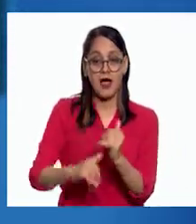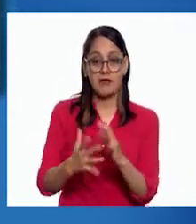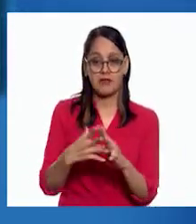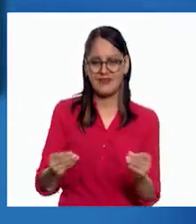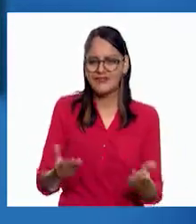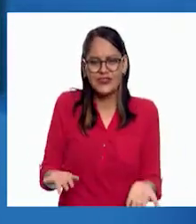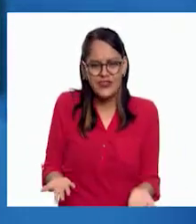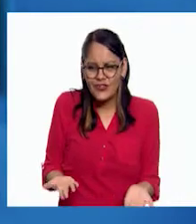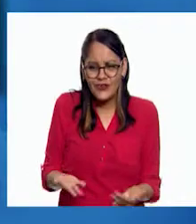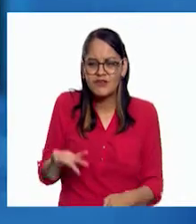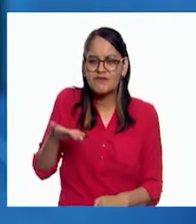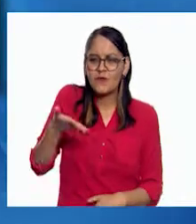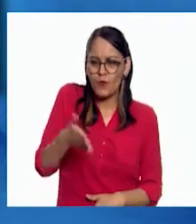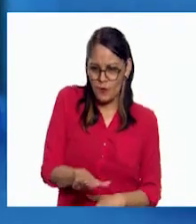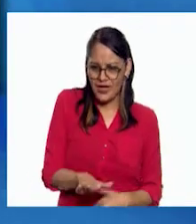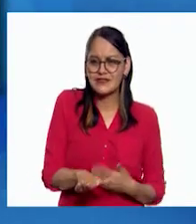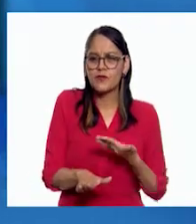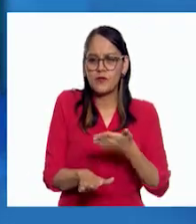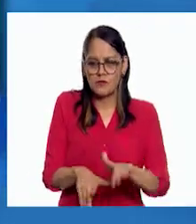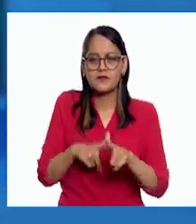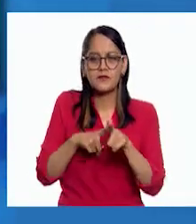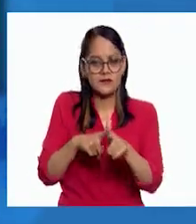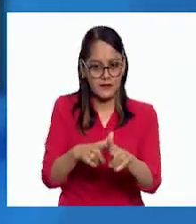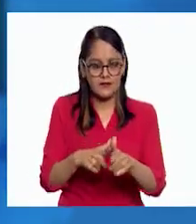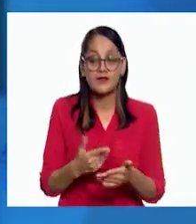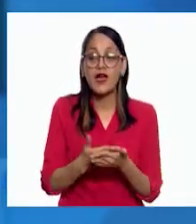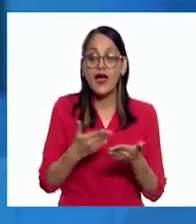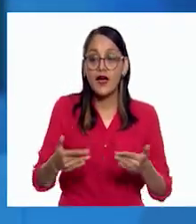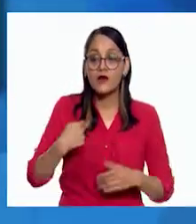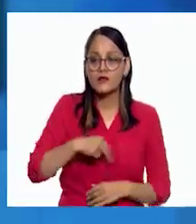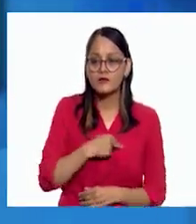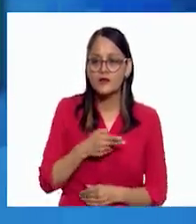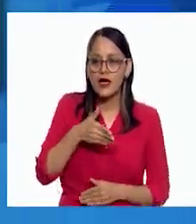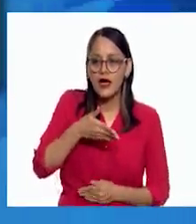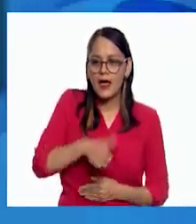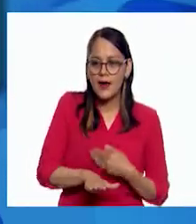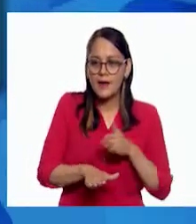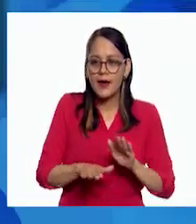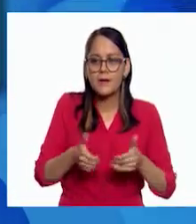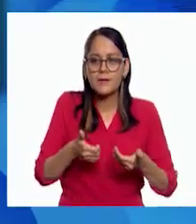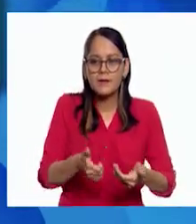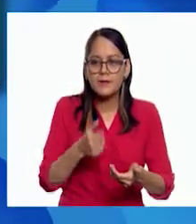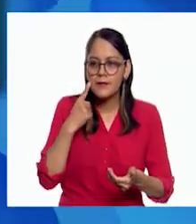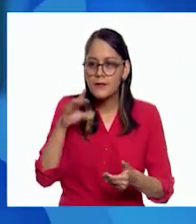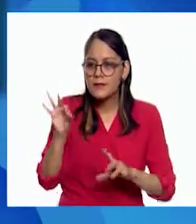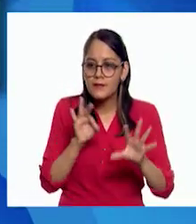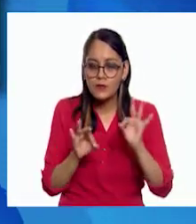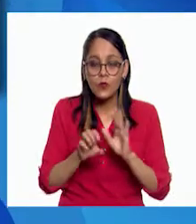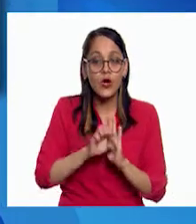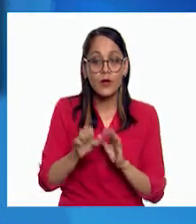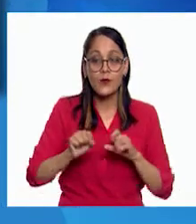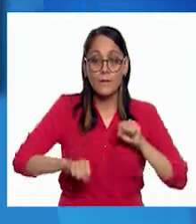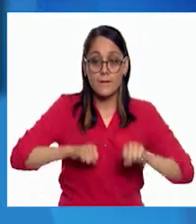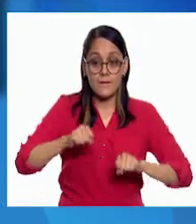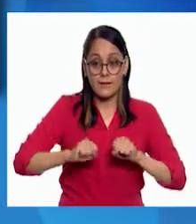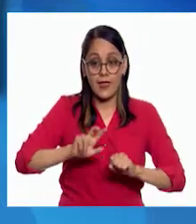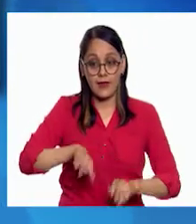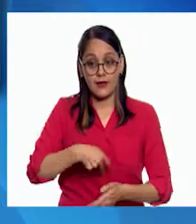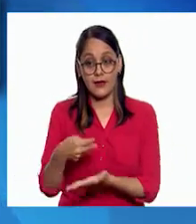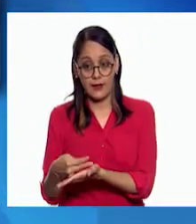sino uno de los pasos para lograrlo. Fallar nos da pistas hacia el camino correcto. Por ejemplo, si te caes de la bicicleta,